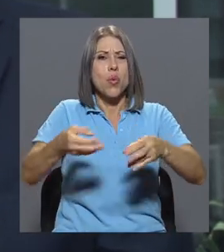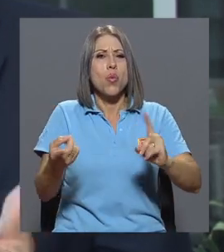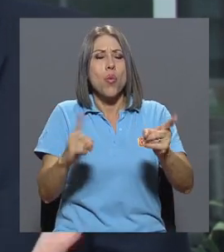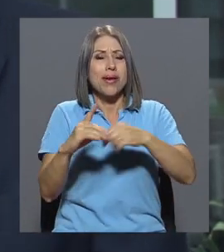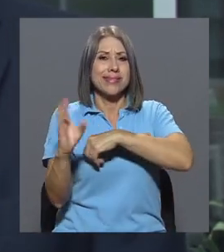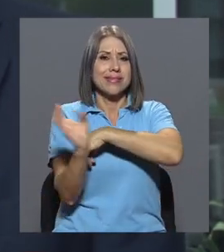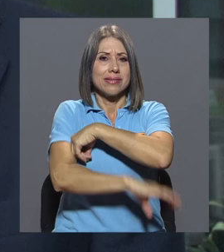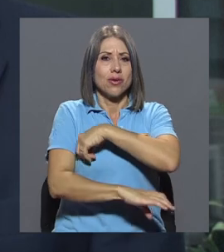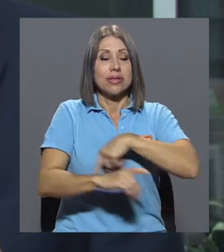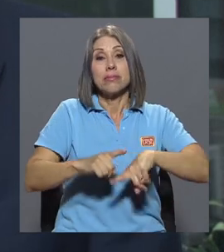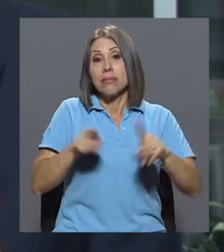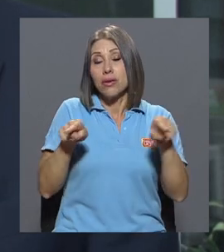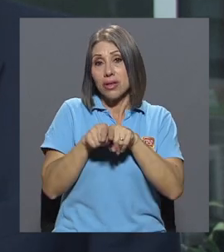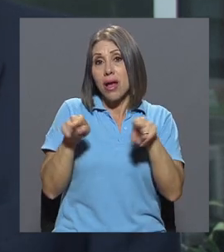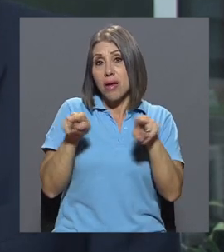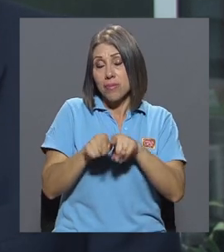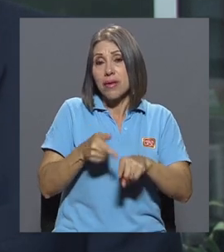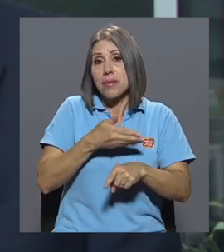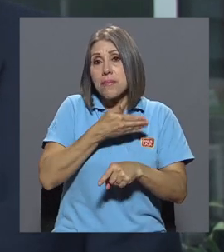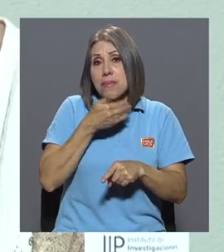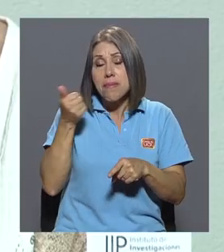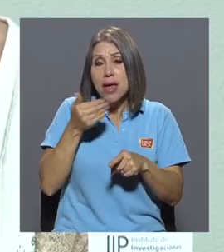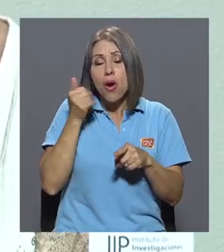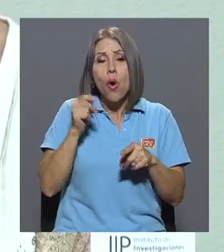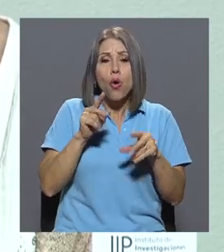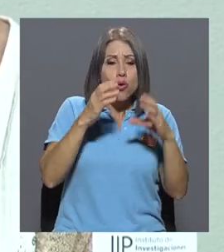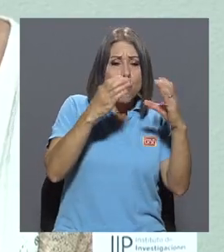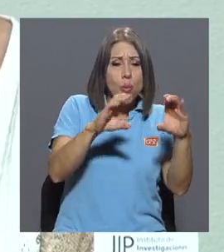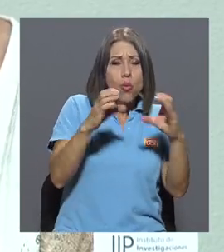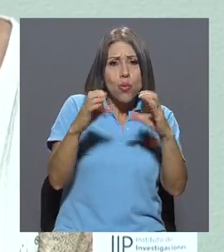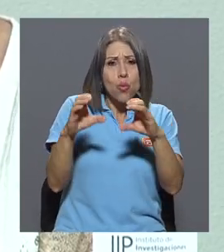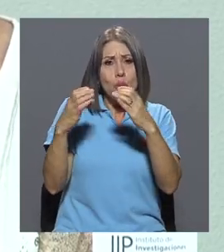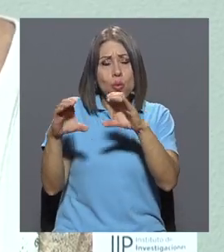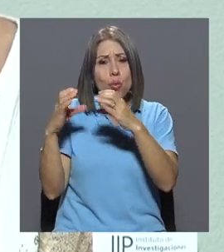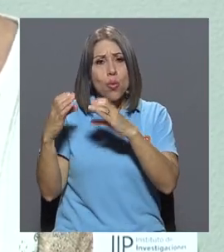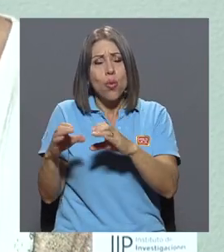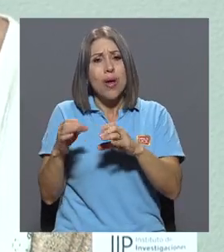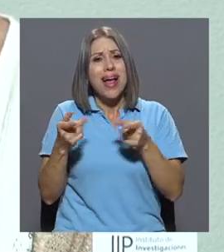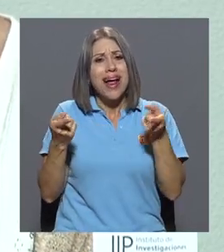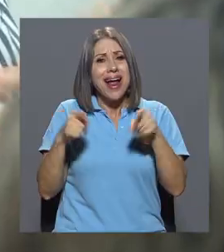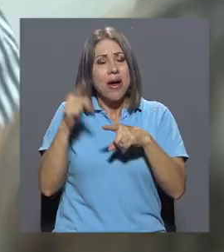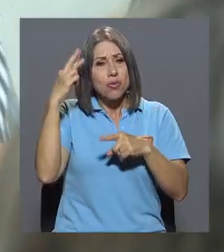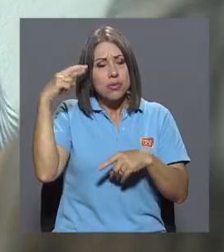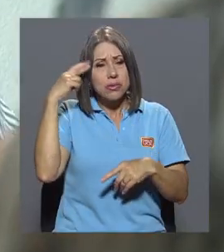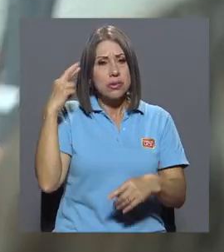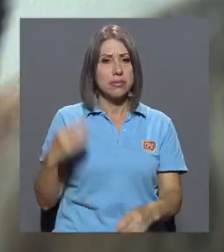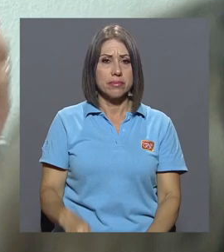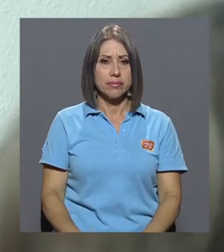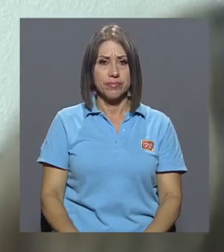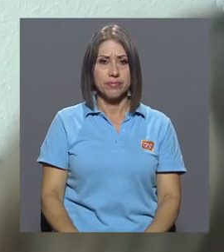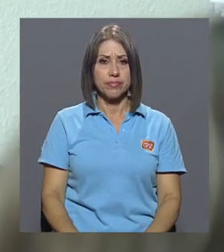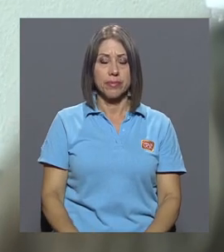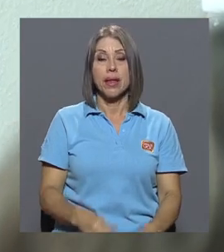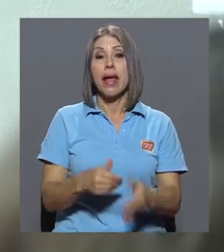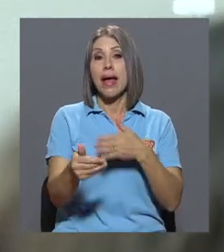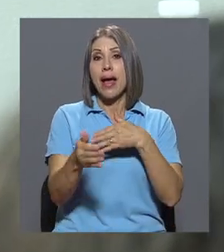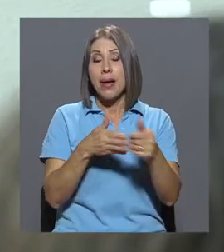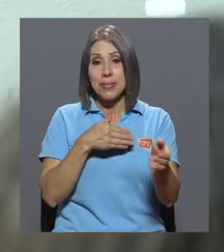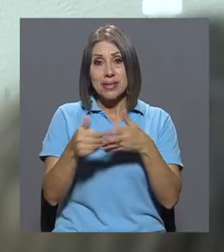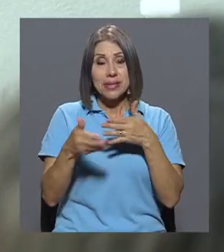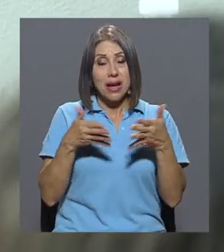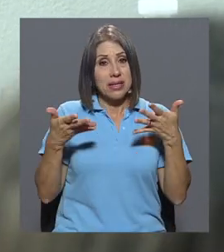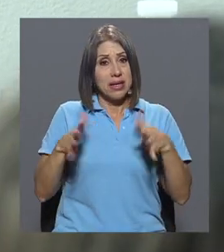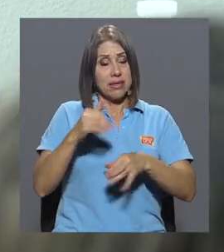pero también a una mejor tipificación de las causas. A pesar de que se está